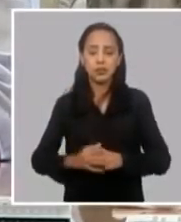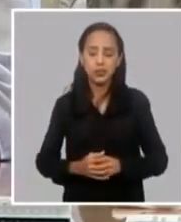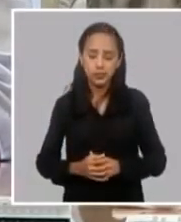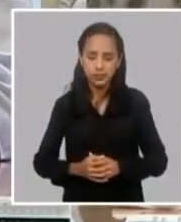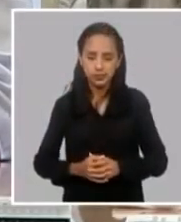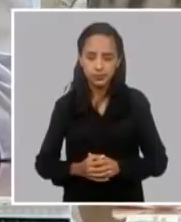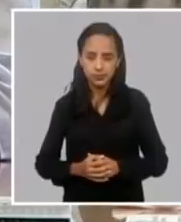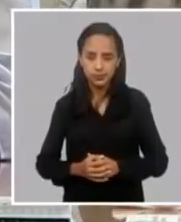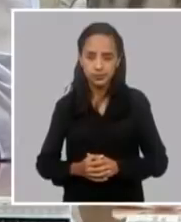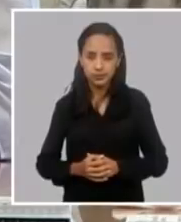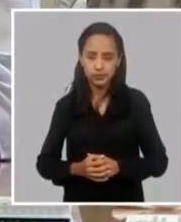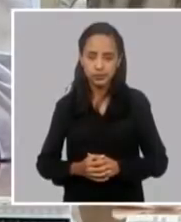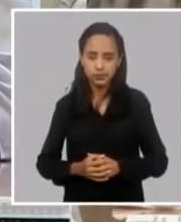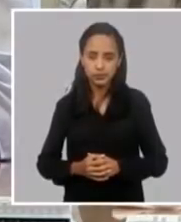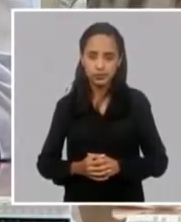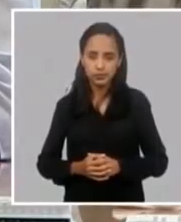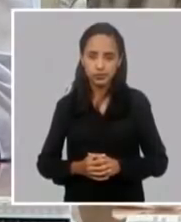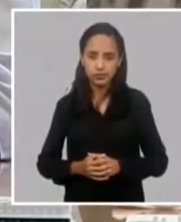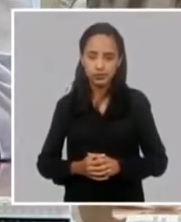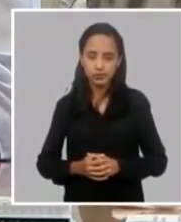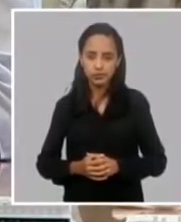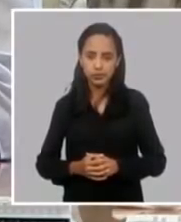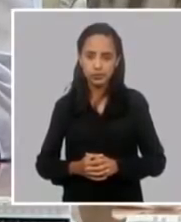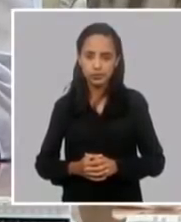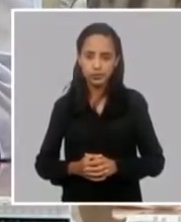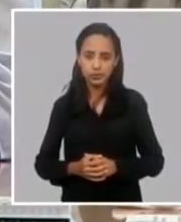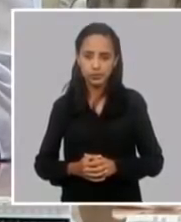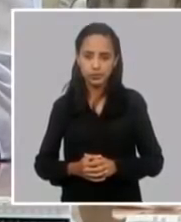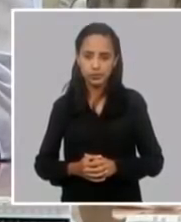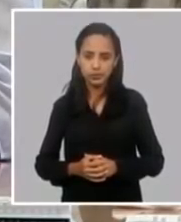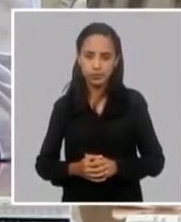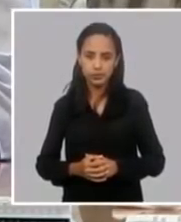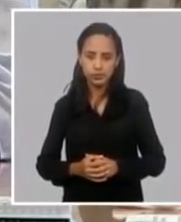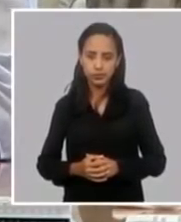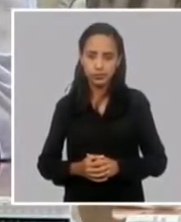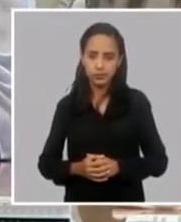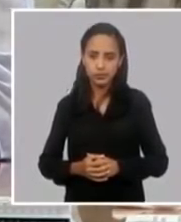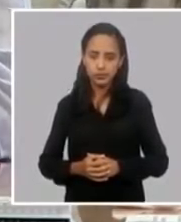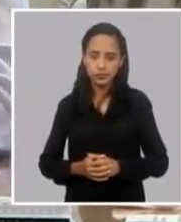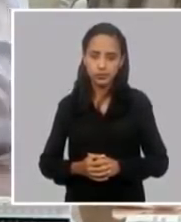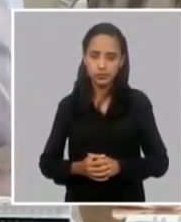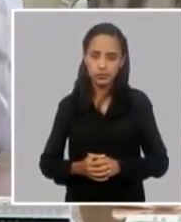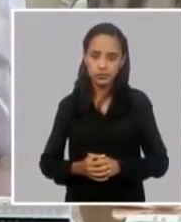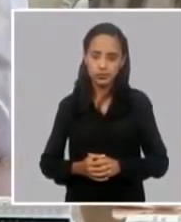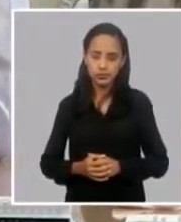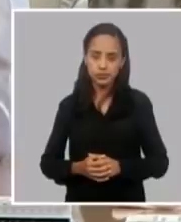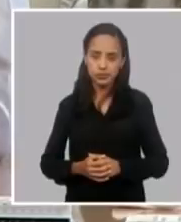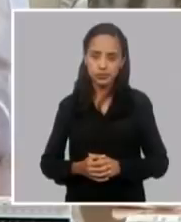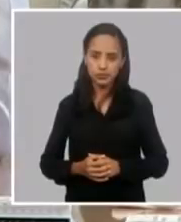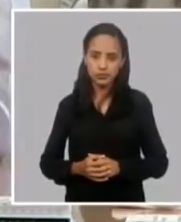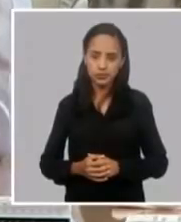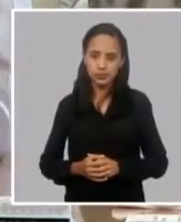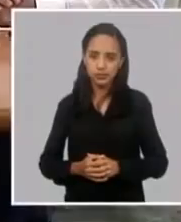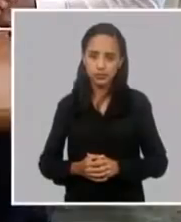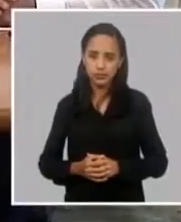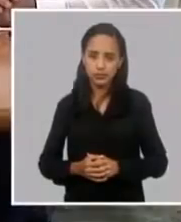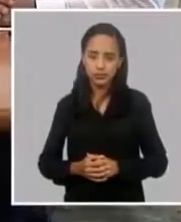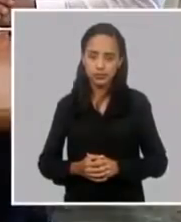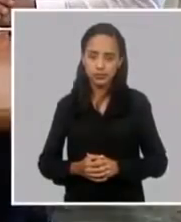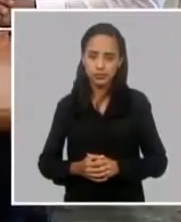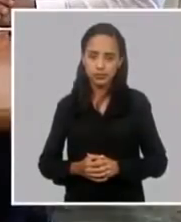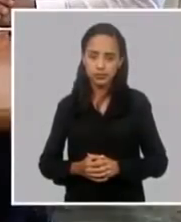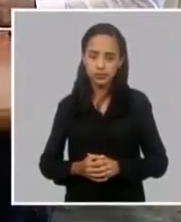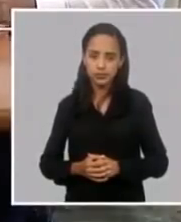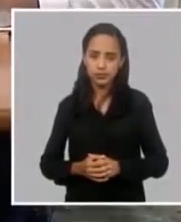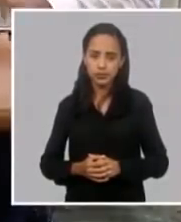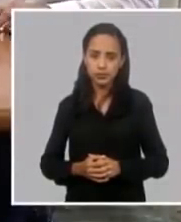todo, todos conocen que me estoy refiriendo a ese sector tan conservador que vincula a la